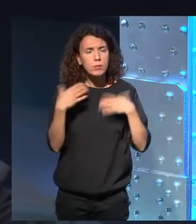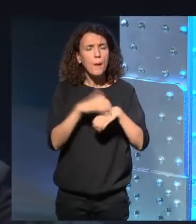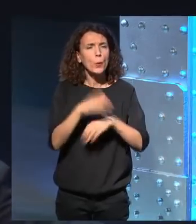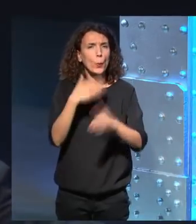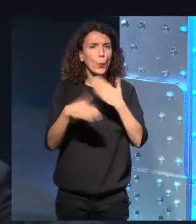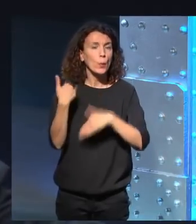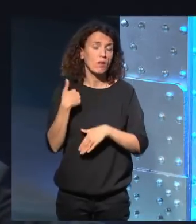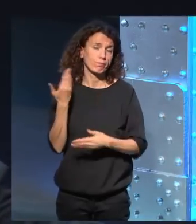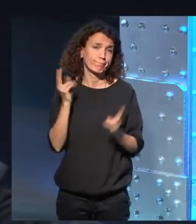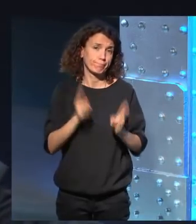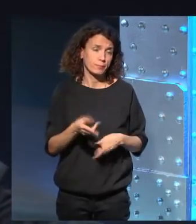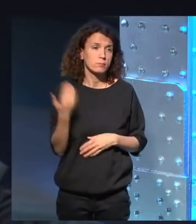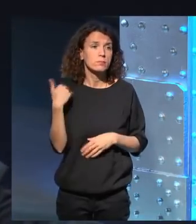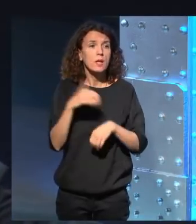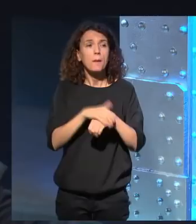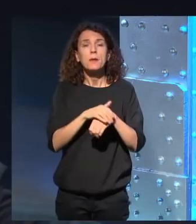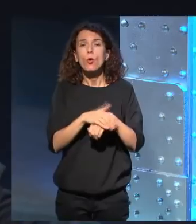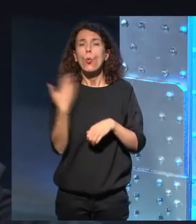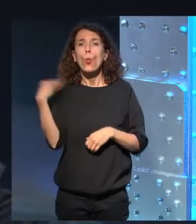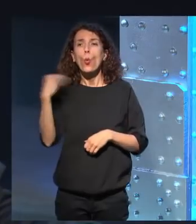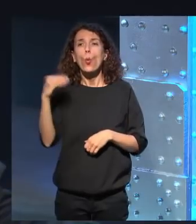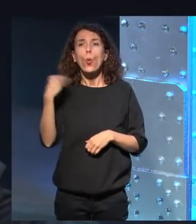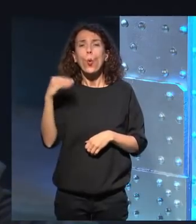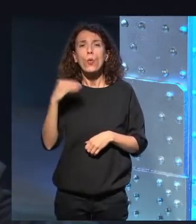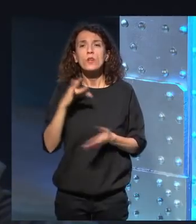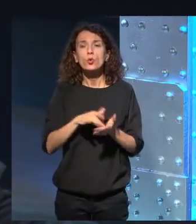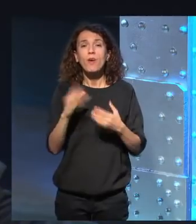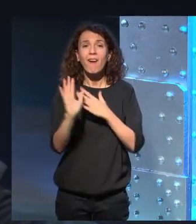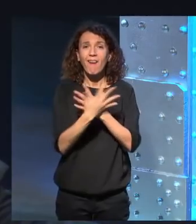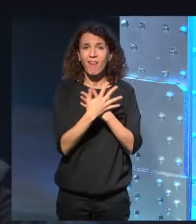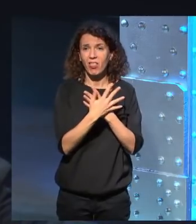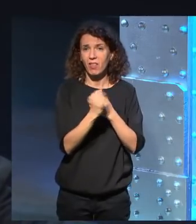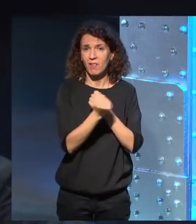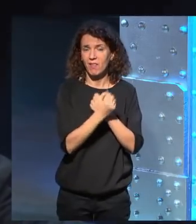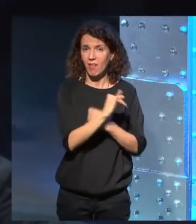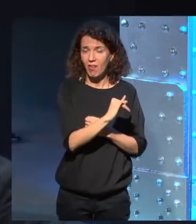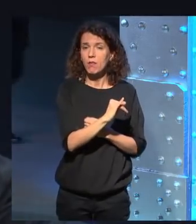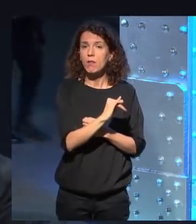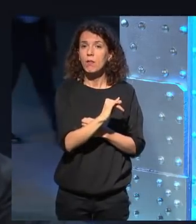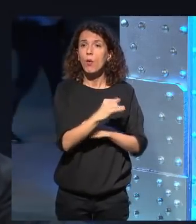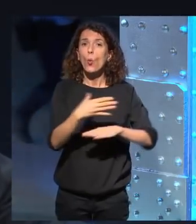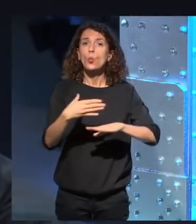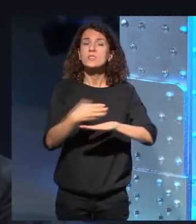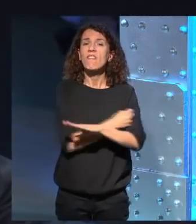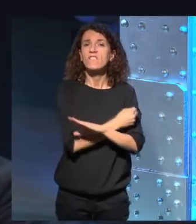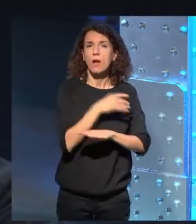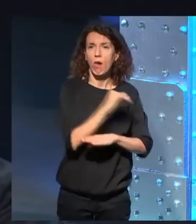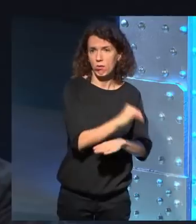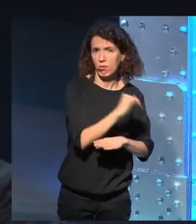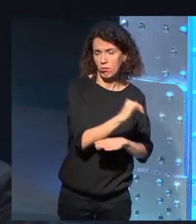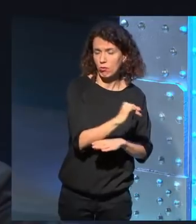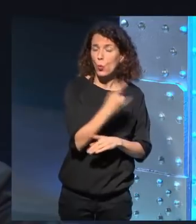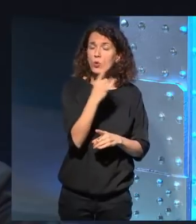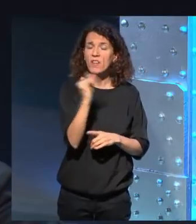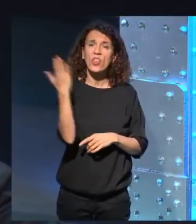viejo que ya murió que cuando él era joven y todavía existía esa cárcel pasaba un tranvía por ahí y él